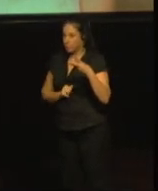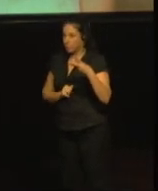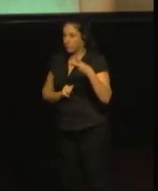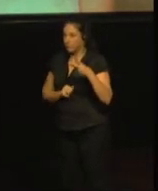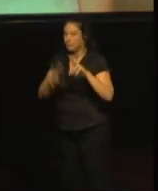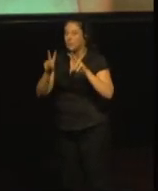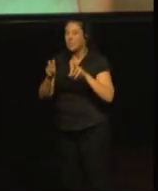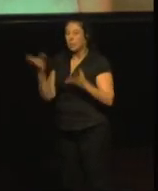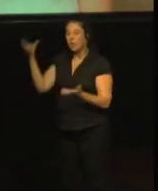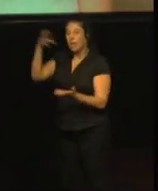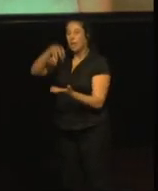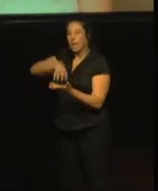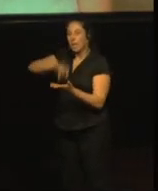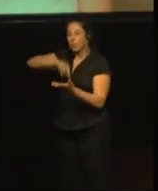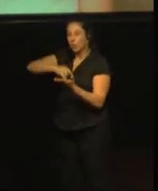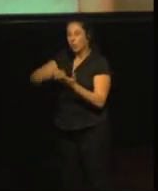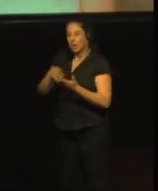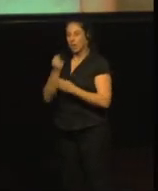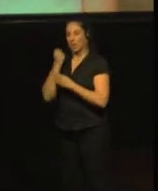Equipamiento técnico.